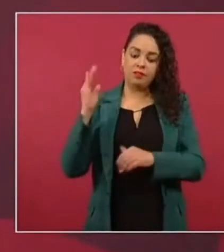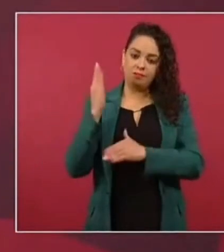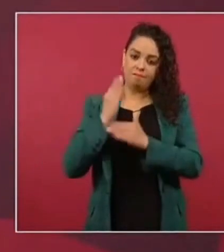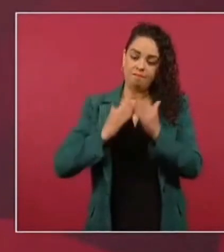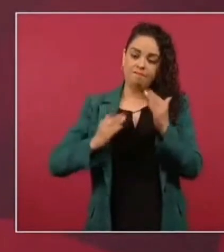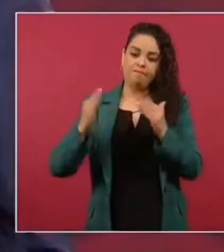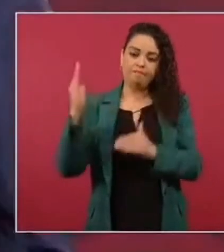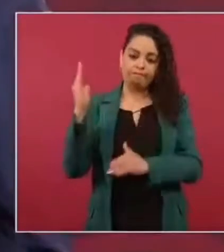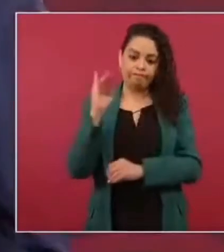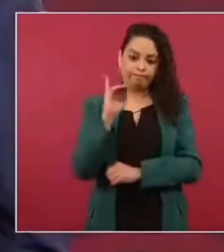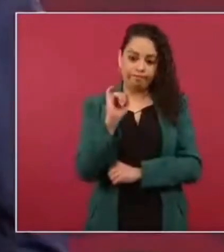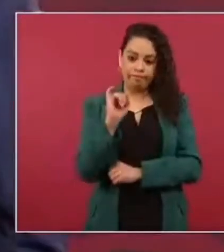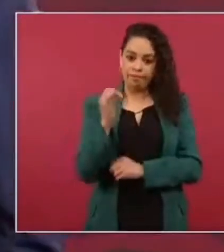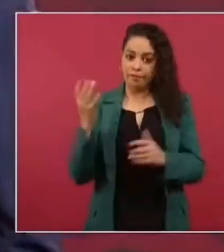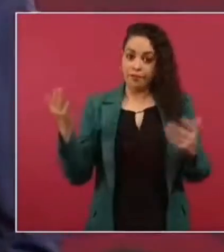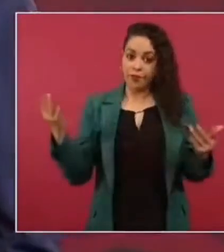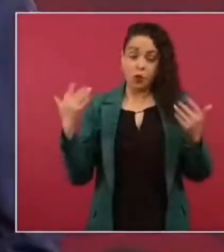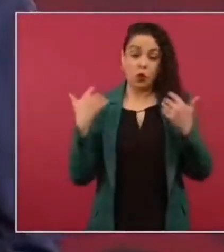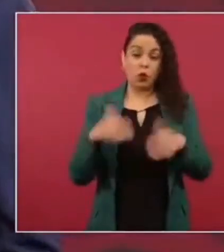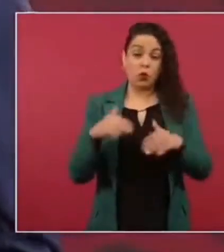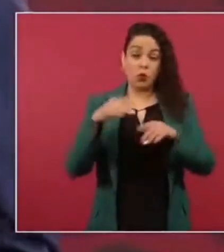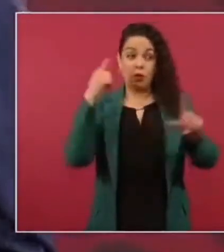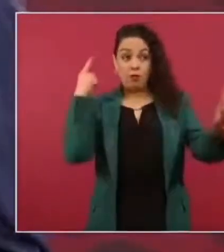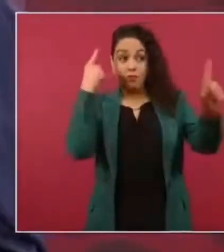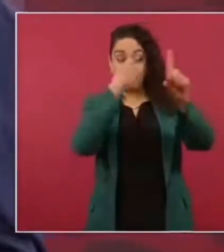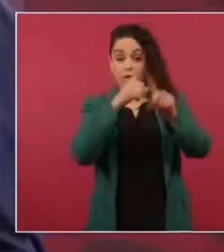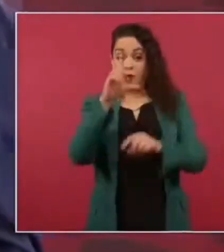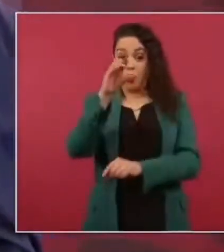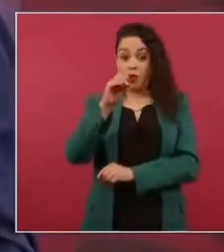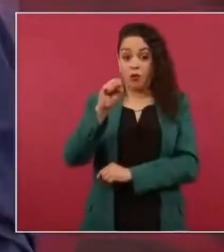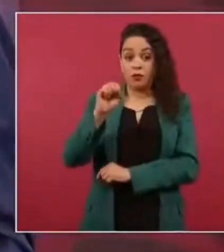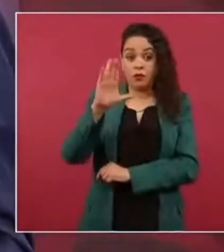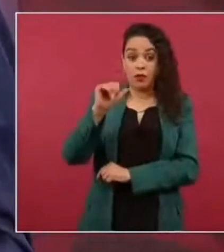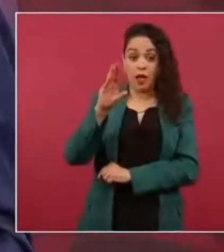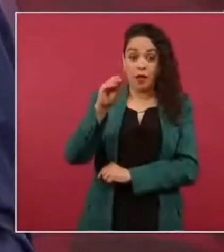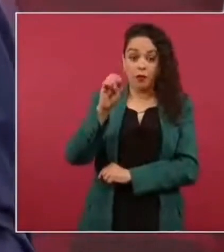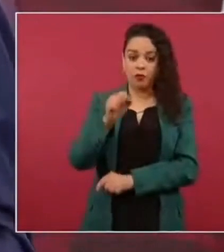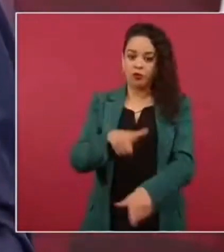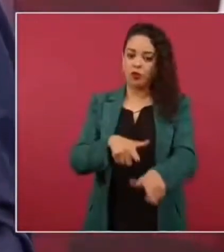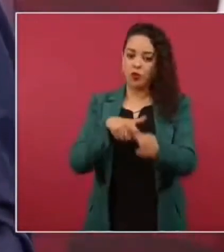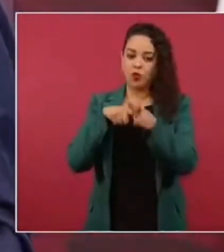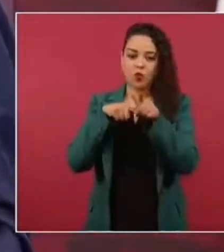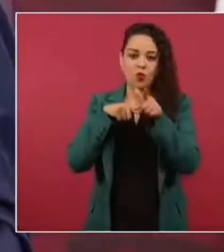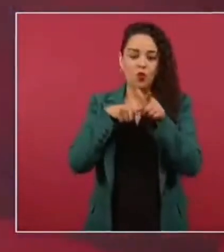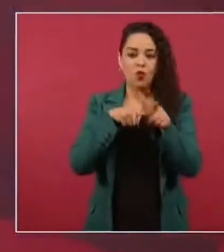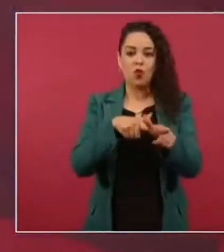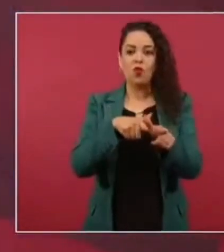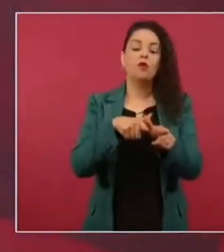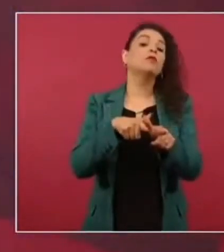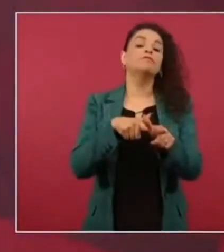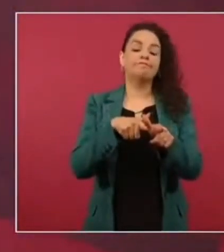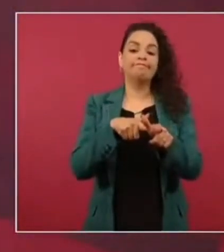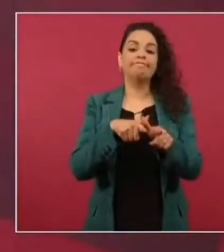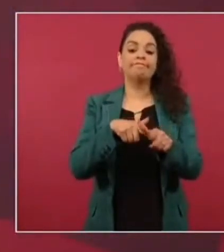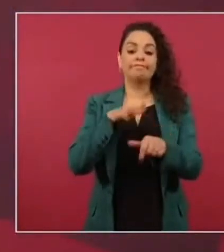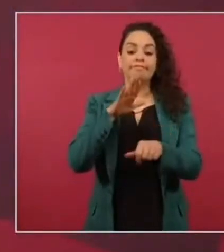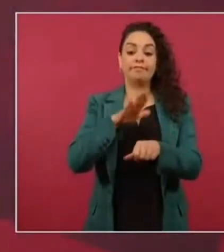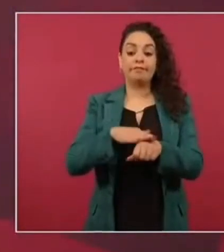Los cabos siguen estando en los primeros lugares